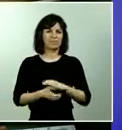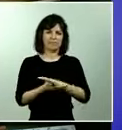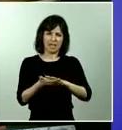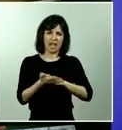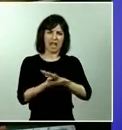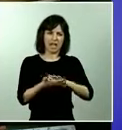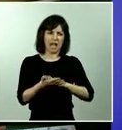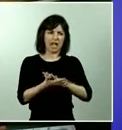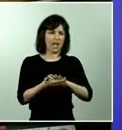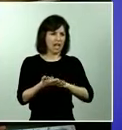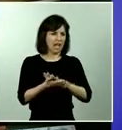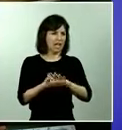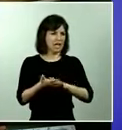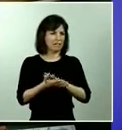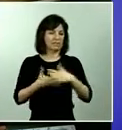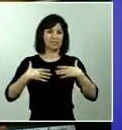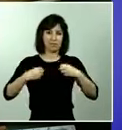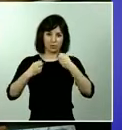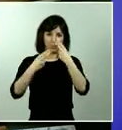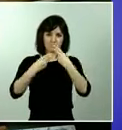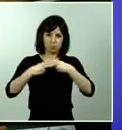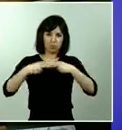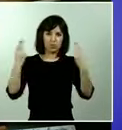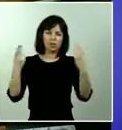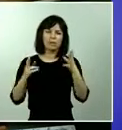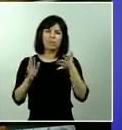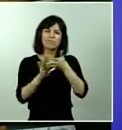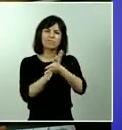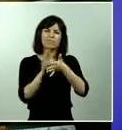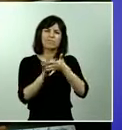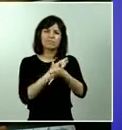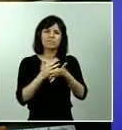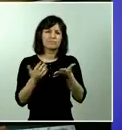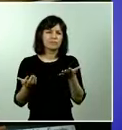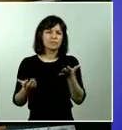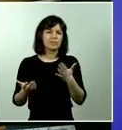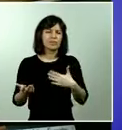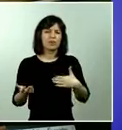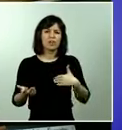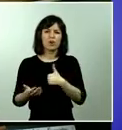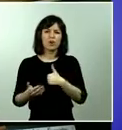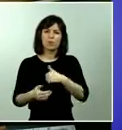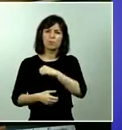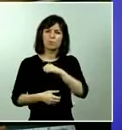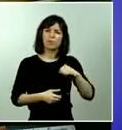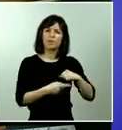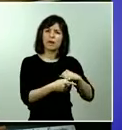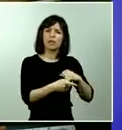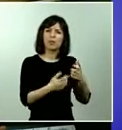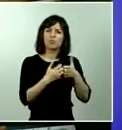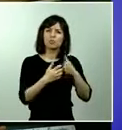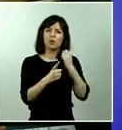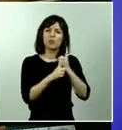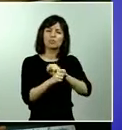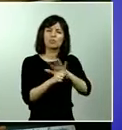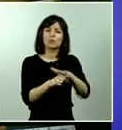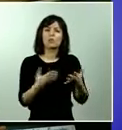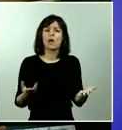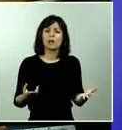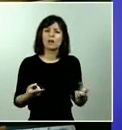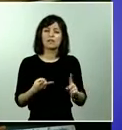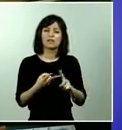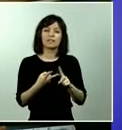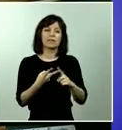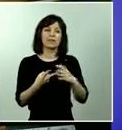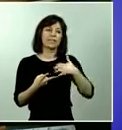la salud pública pero puede explicar cuál ha sido el rol del sector privado en la lucha contra el virus y también me gustaría saber cuánto